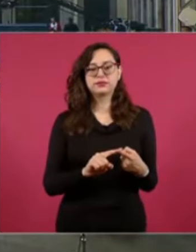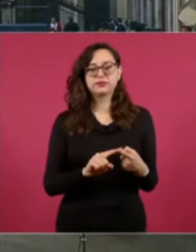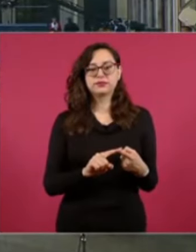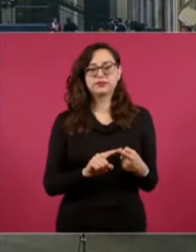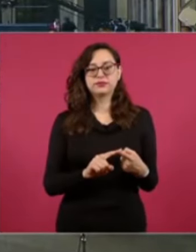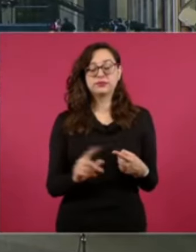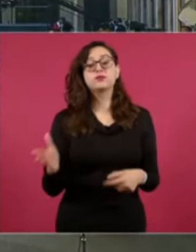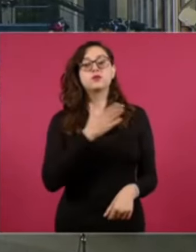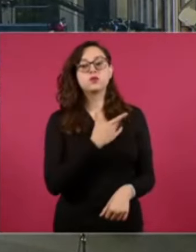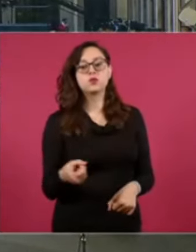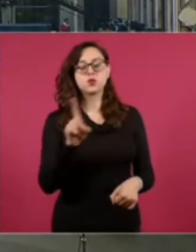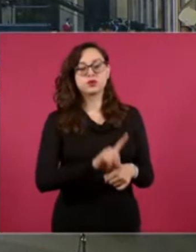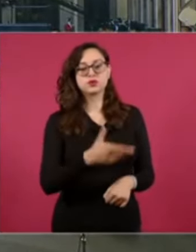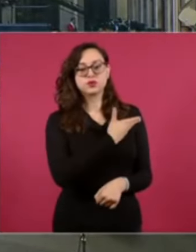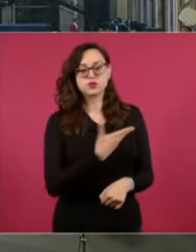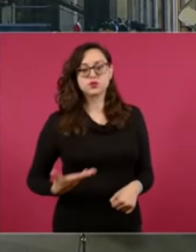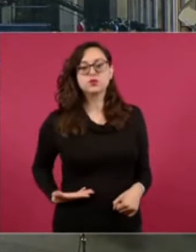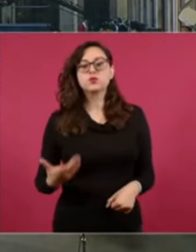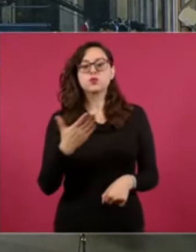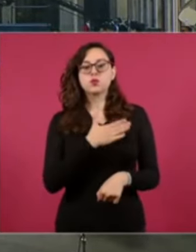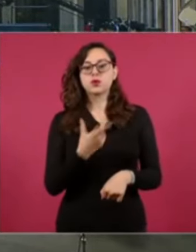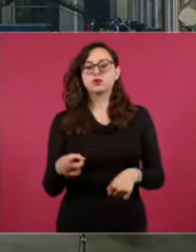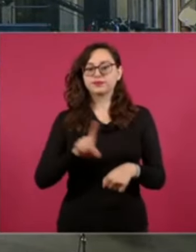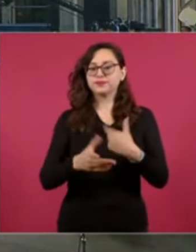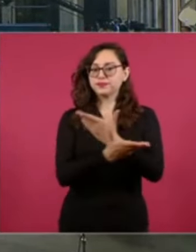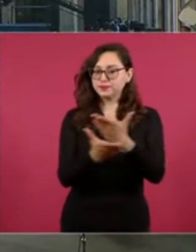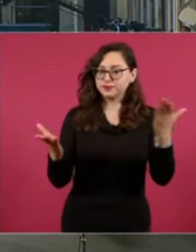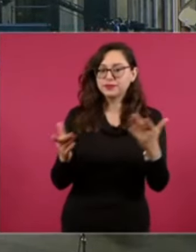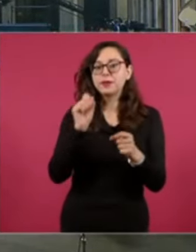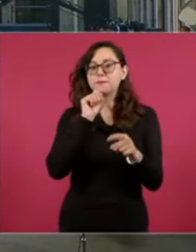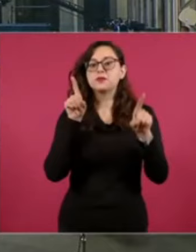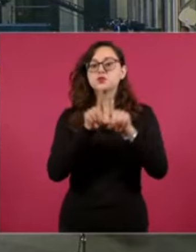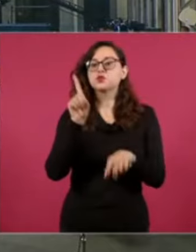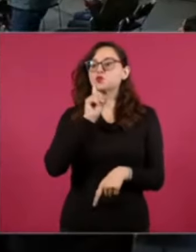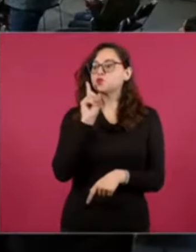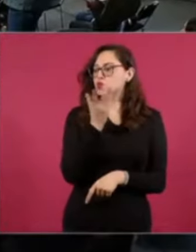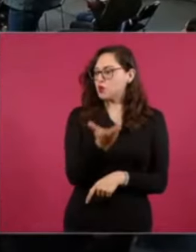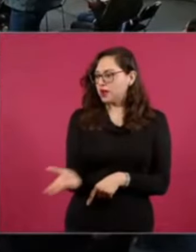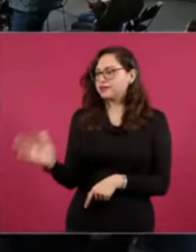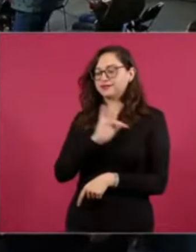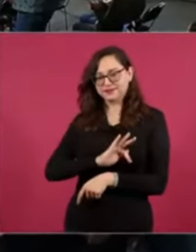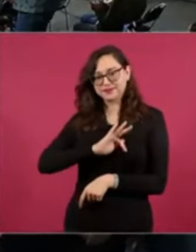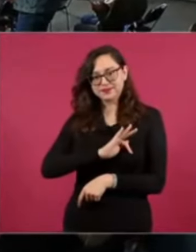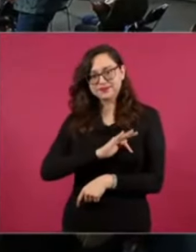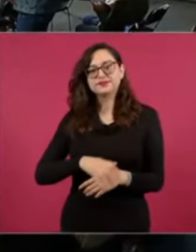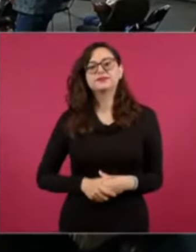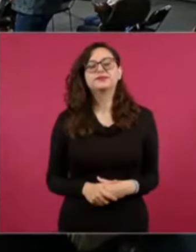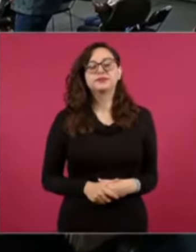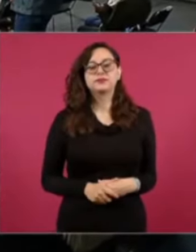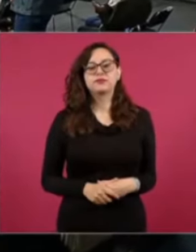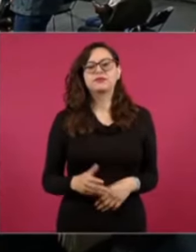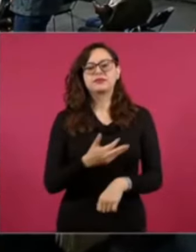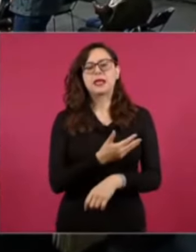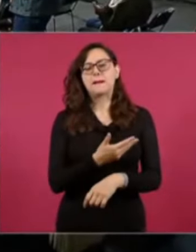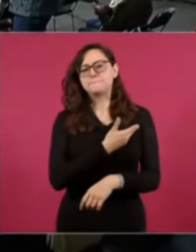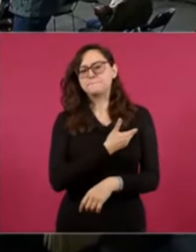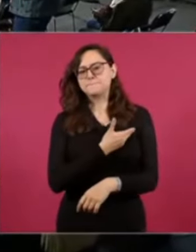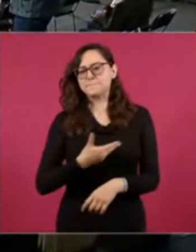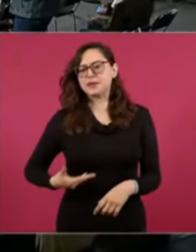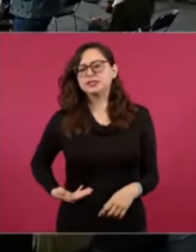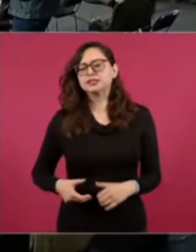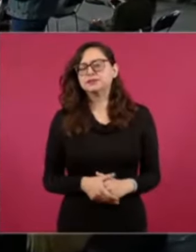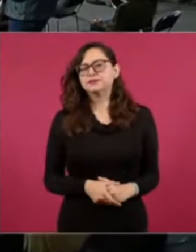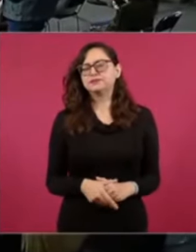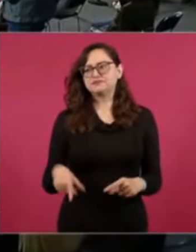Buenos días señor presidente. Buenos días a los presentes. Muchas felicidades a ustedes por estar aquí. Presidente usted ha sido un defensor de los pueblos indígenas.